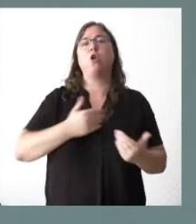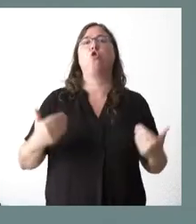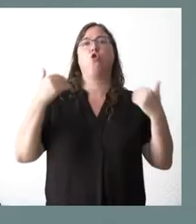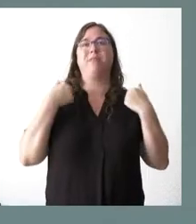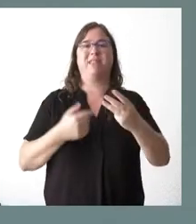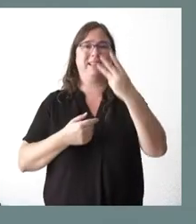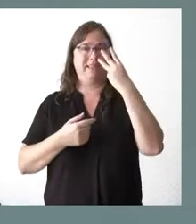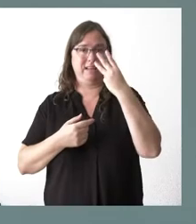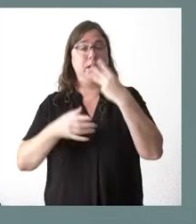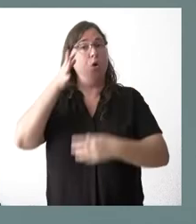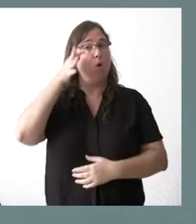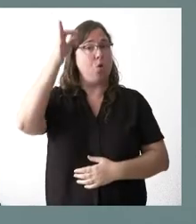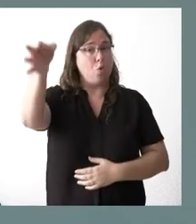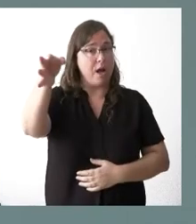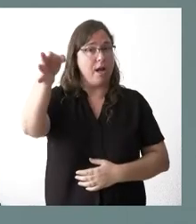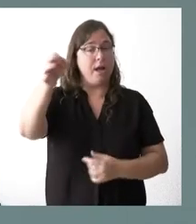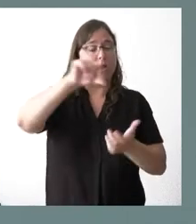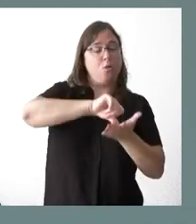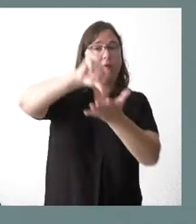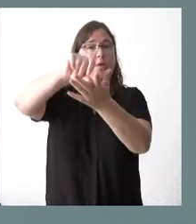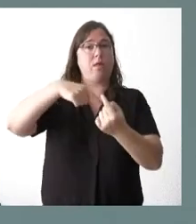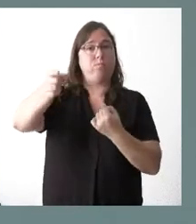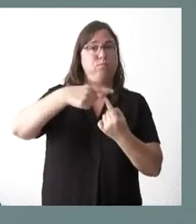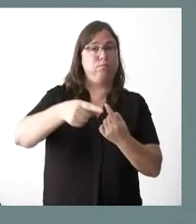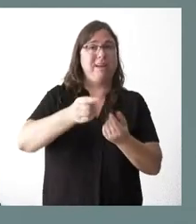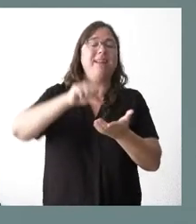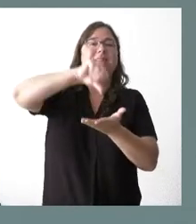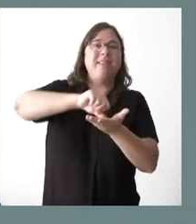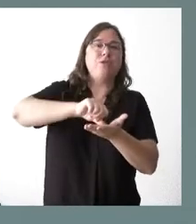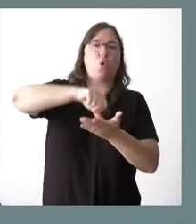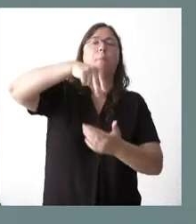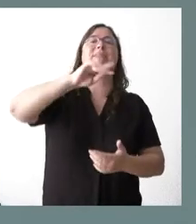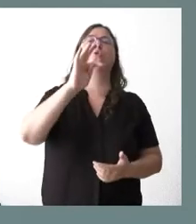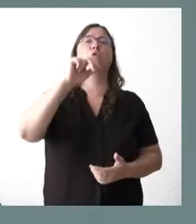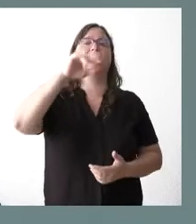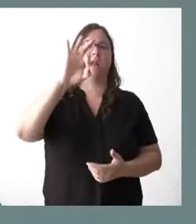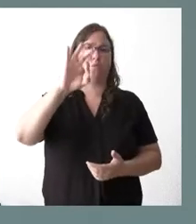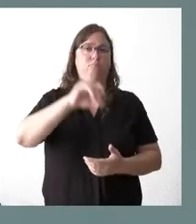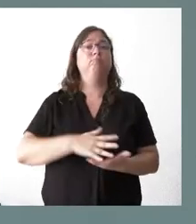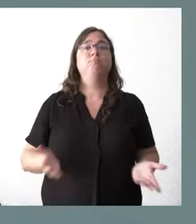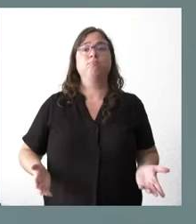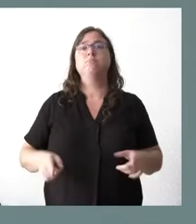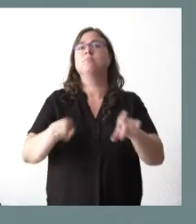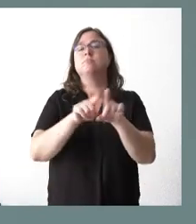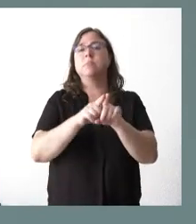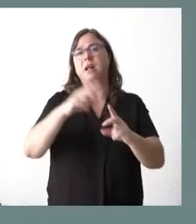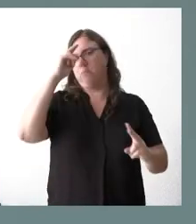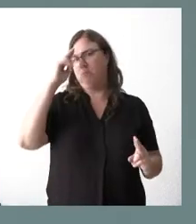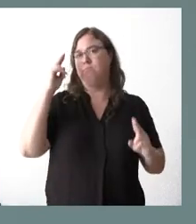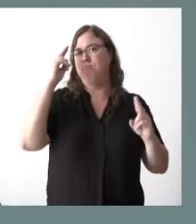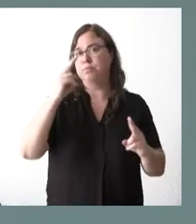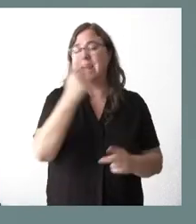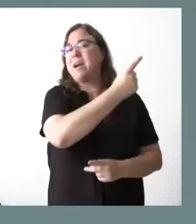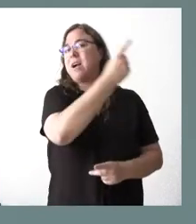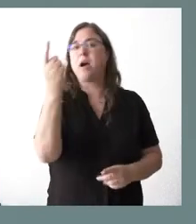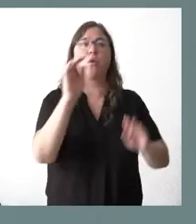transportes, el rural, el interurbano y el metropolitano. Ese es el triple ámbito de nuestra competencia y, por tanto, respetamos lo que cada ayuntamiento